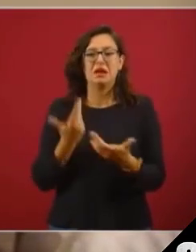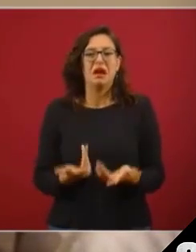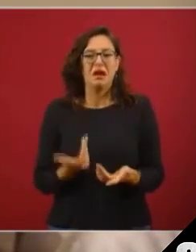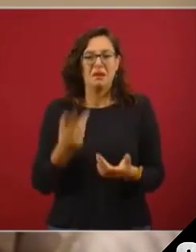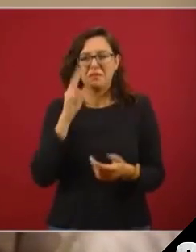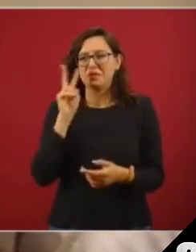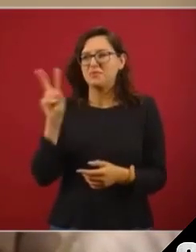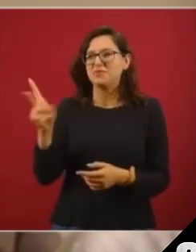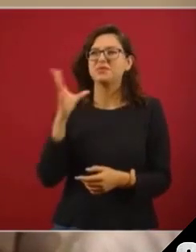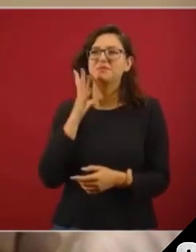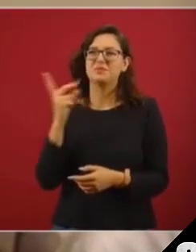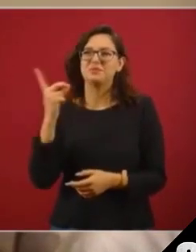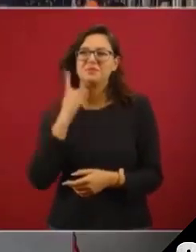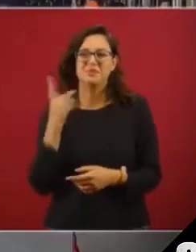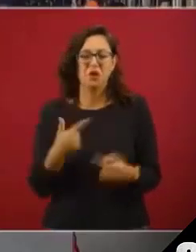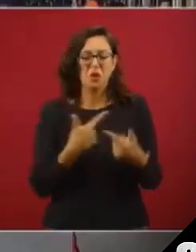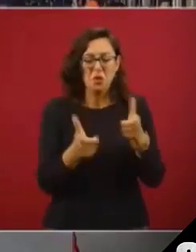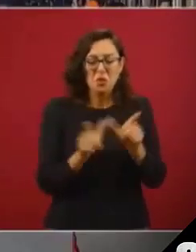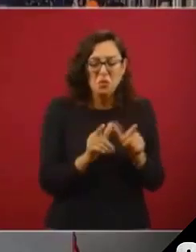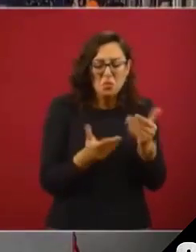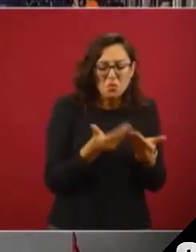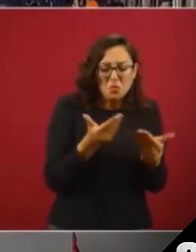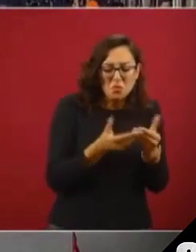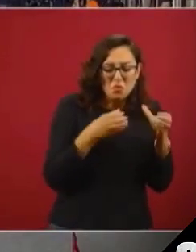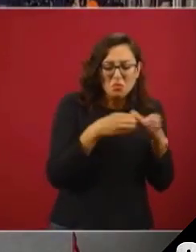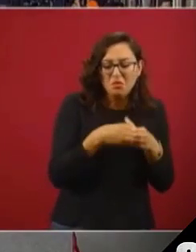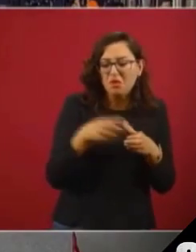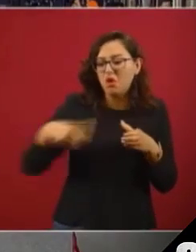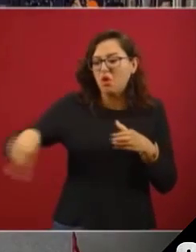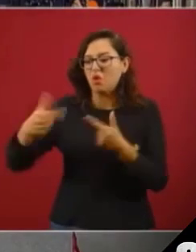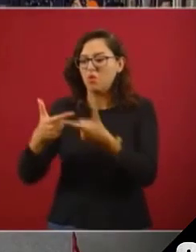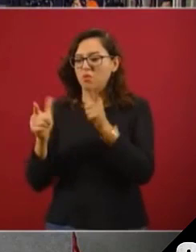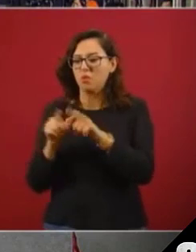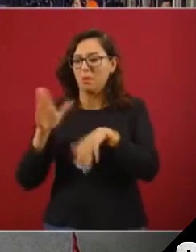del INE?